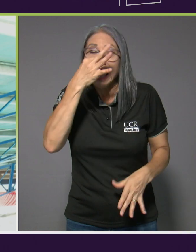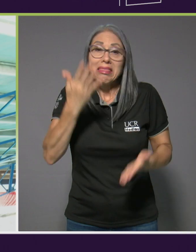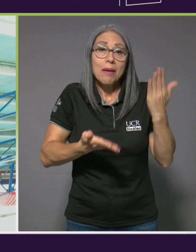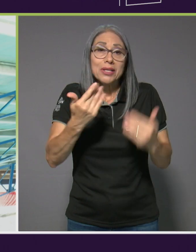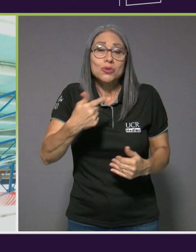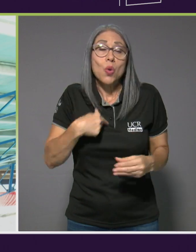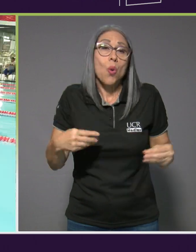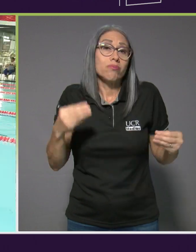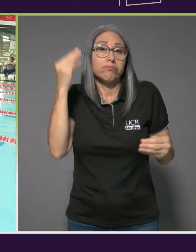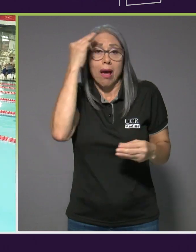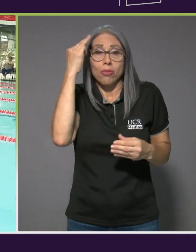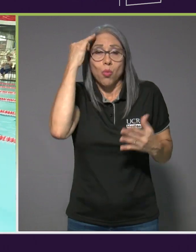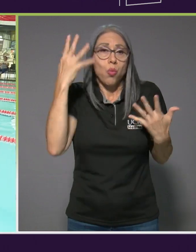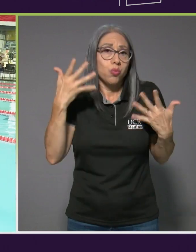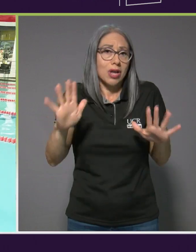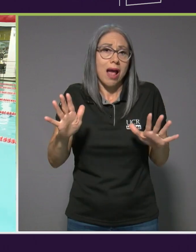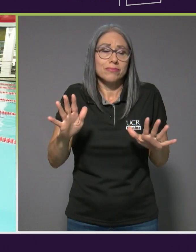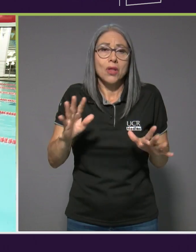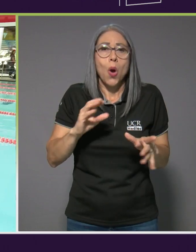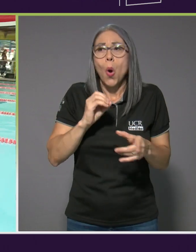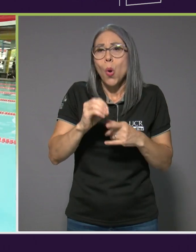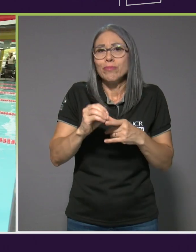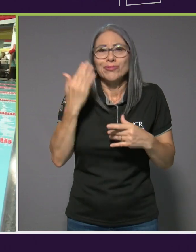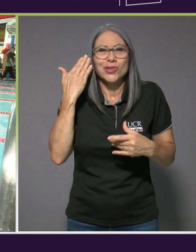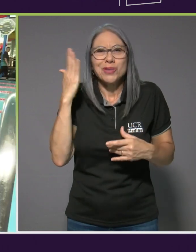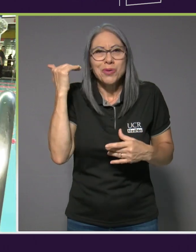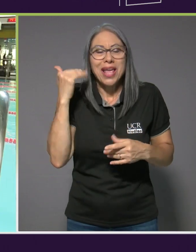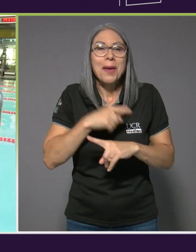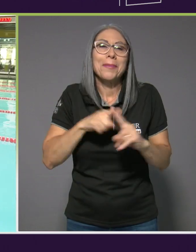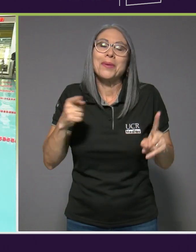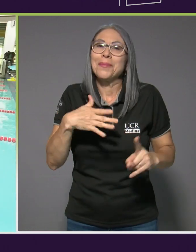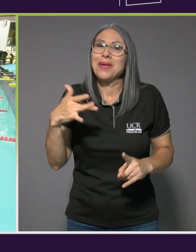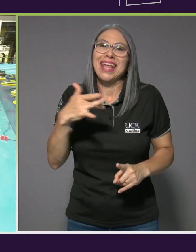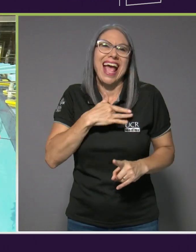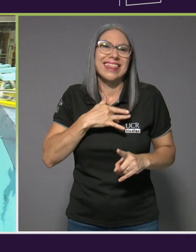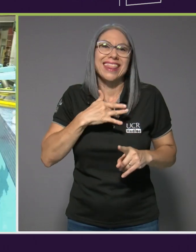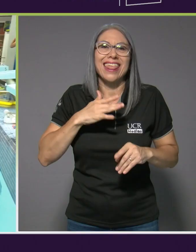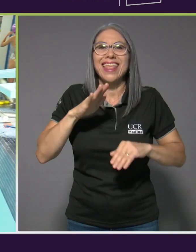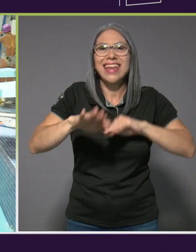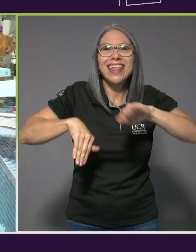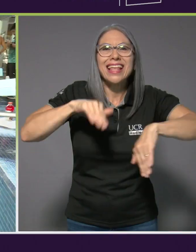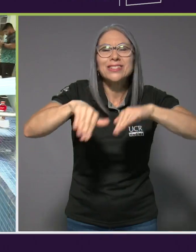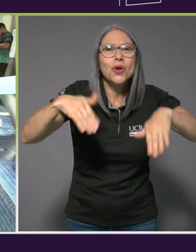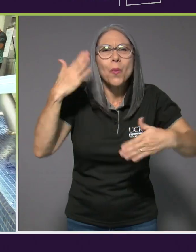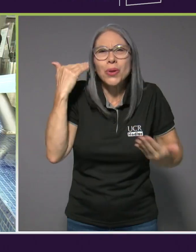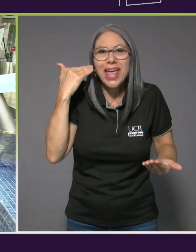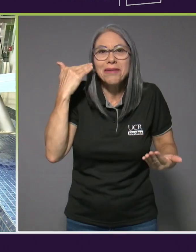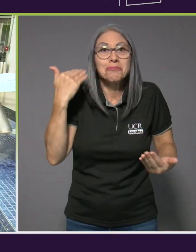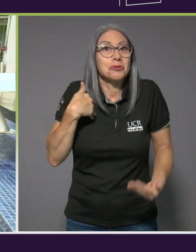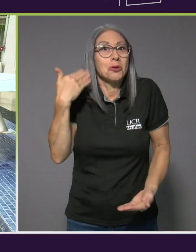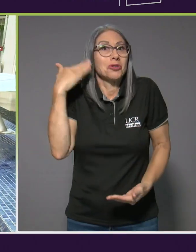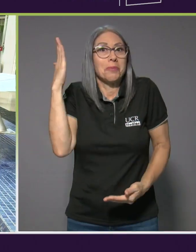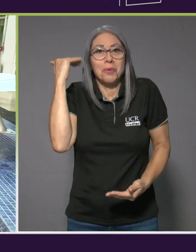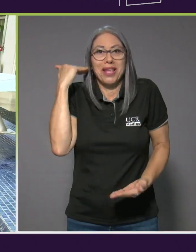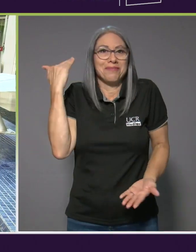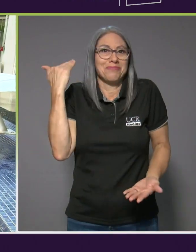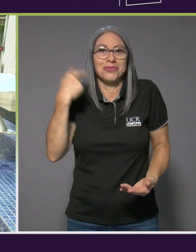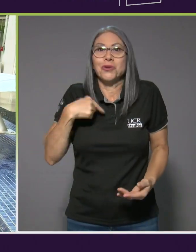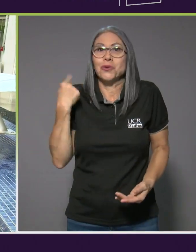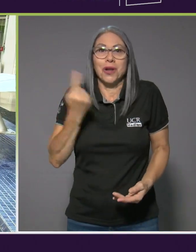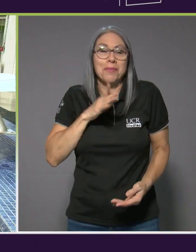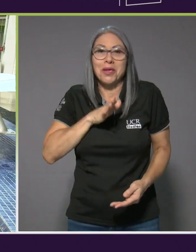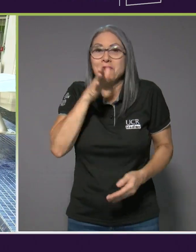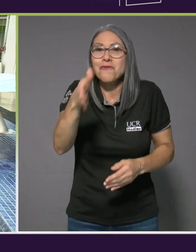o no sé por qué, pero lo que más me encanta en natación es que no sé por qué me encanta, o yo nada más voy, la hago y cada vez que la hago es como un